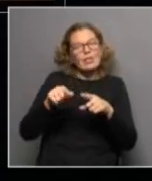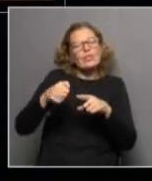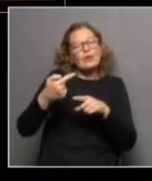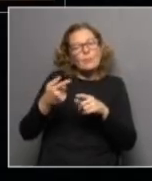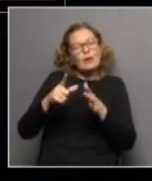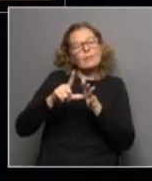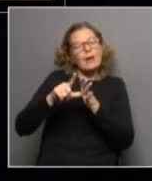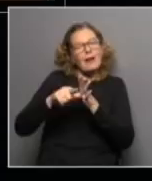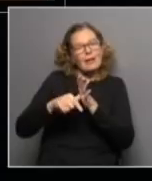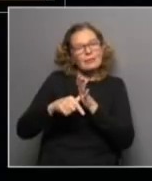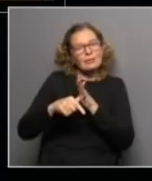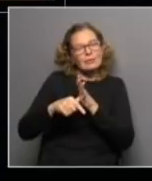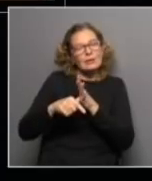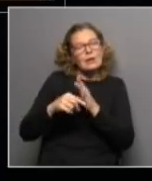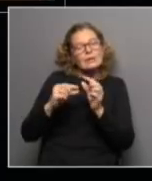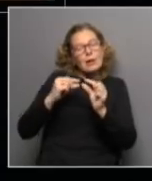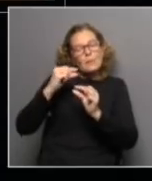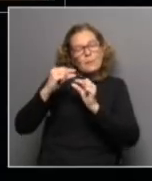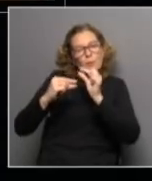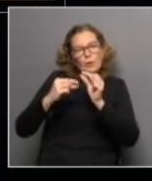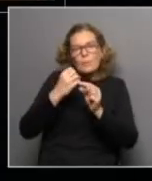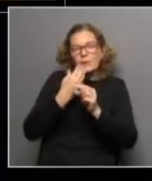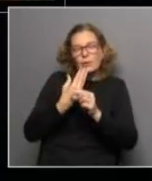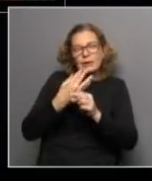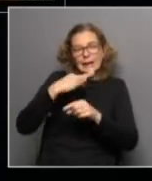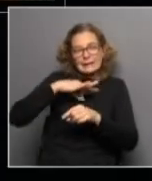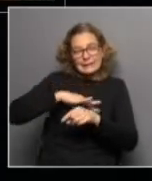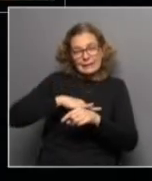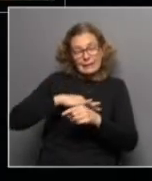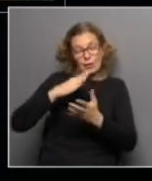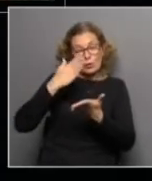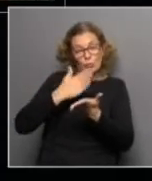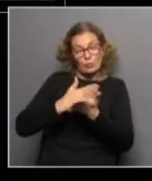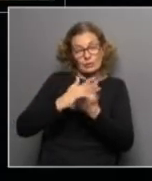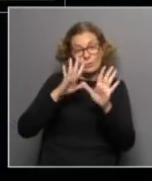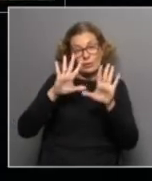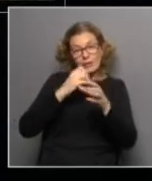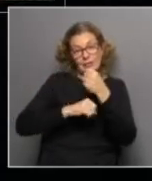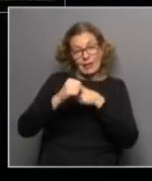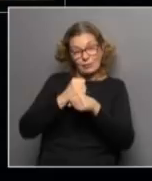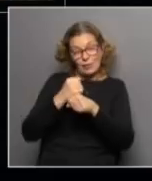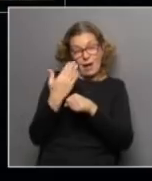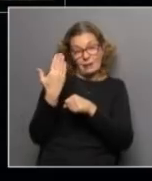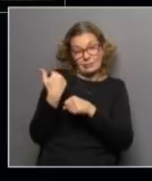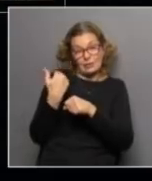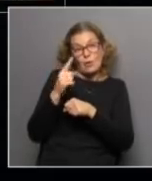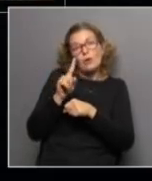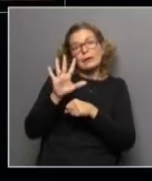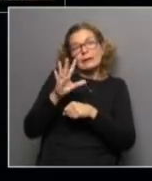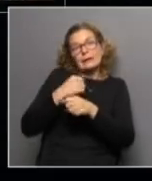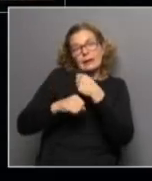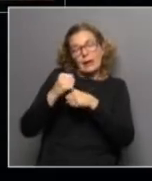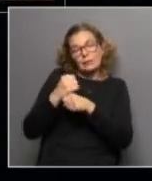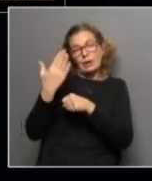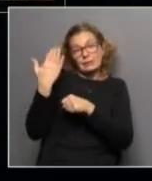y más lento. También con las mejoras, las mejoras de los ingresos que hubo en los últimos 10 años o 15 años antes de la